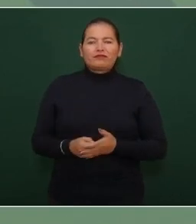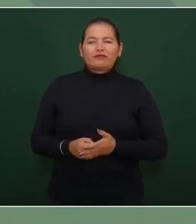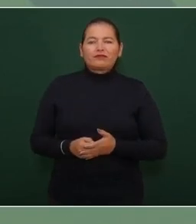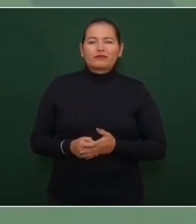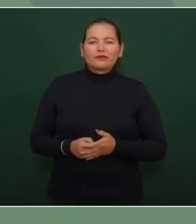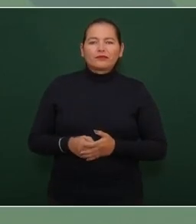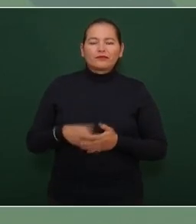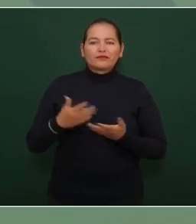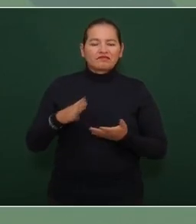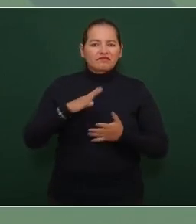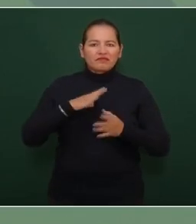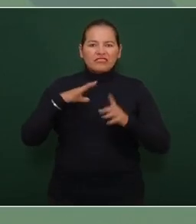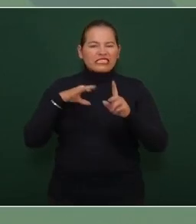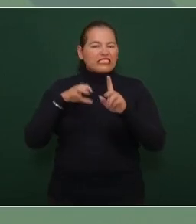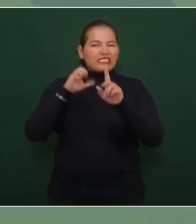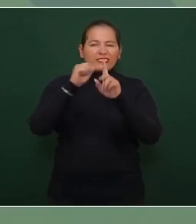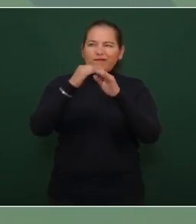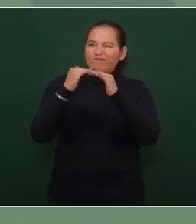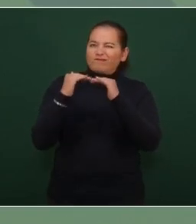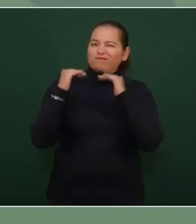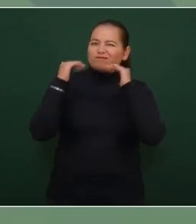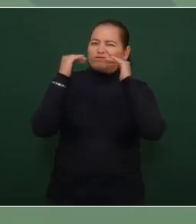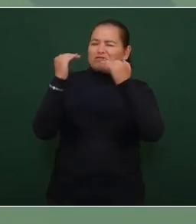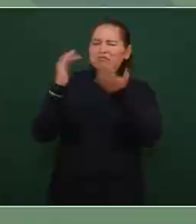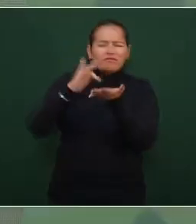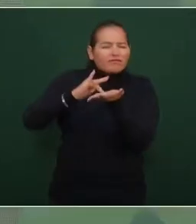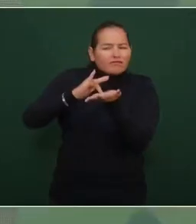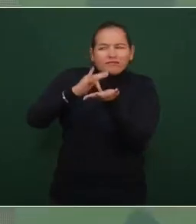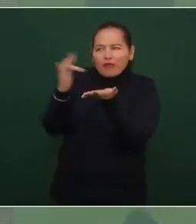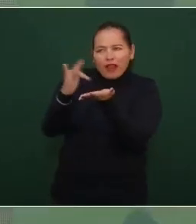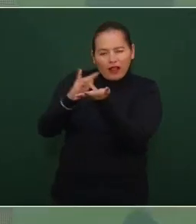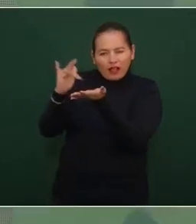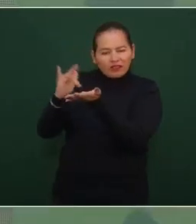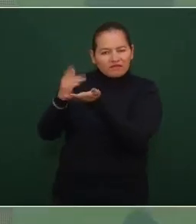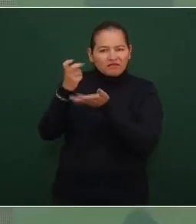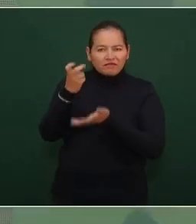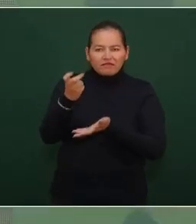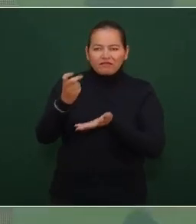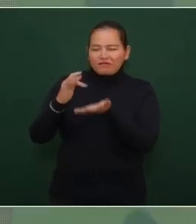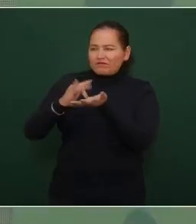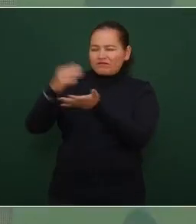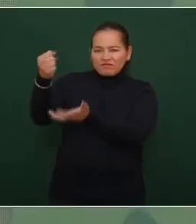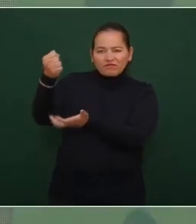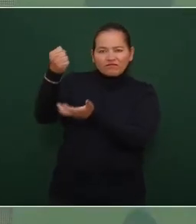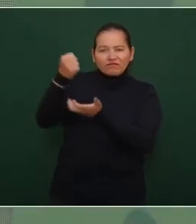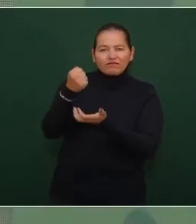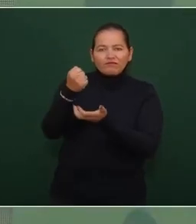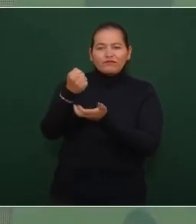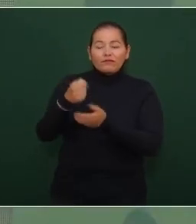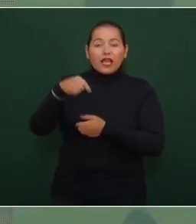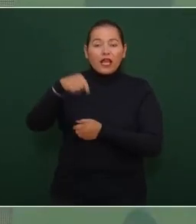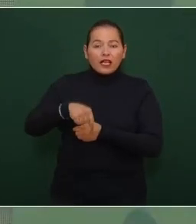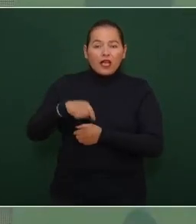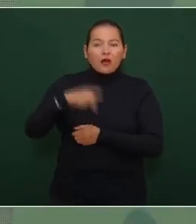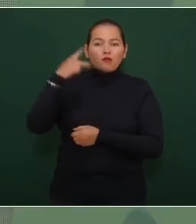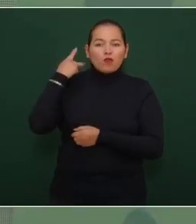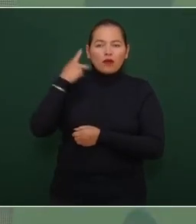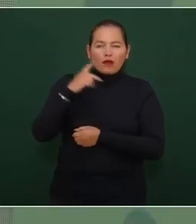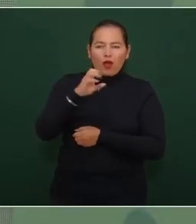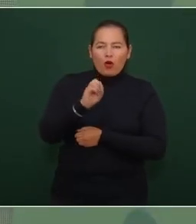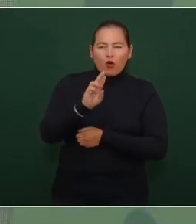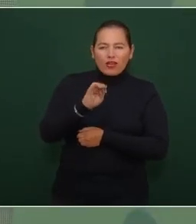récord y lo agradezco mucho aquí en Oriental en Puebla